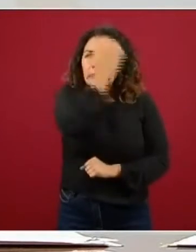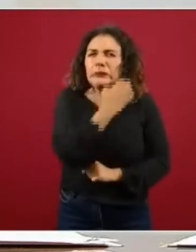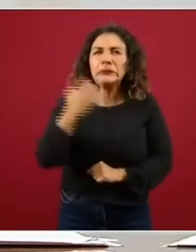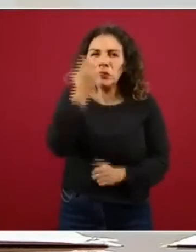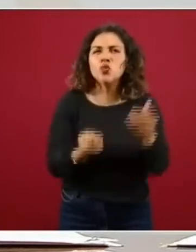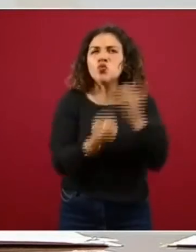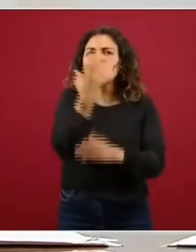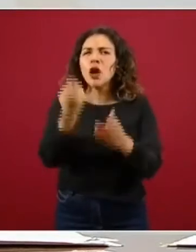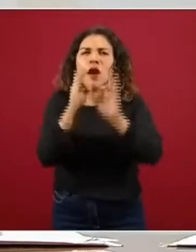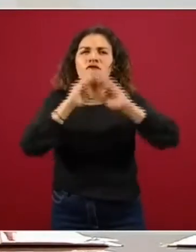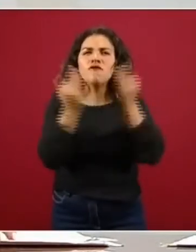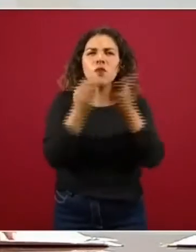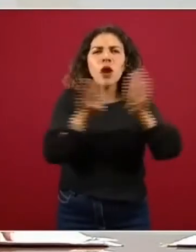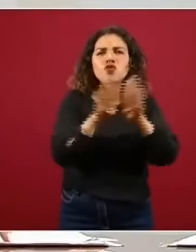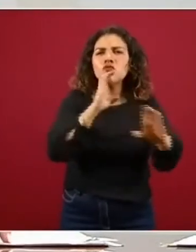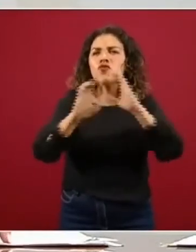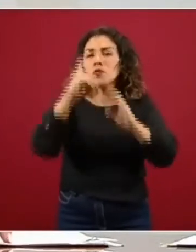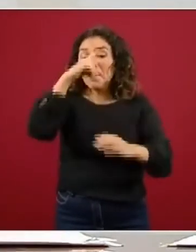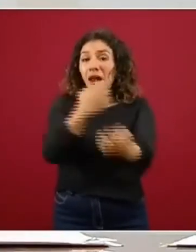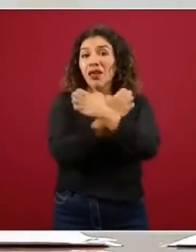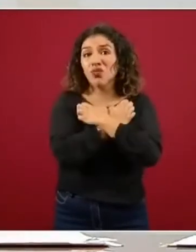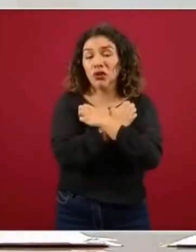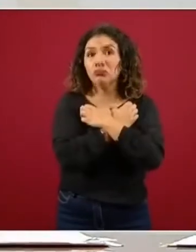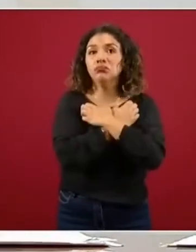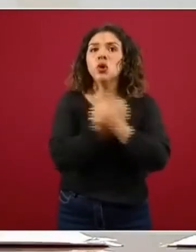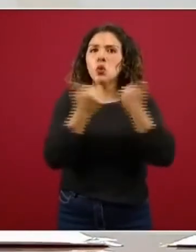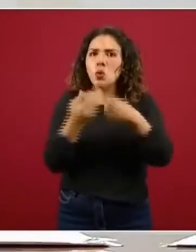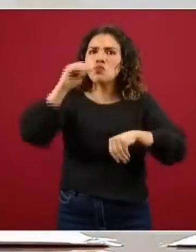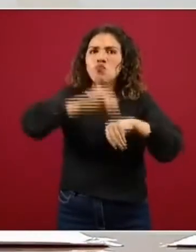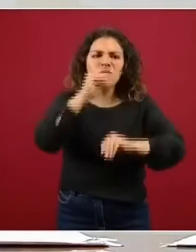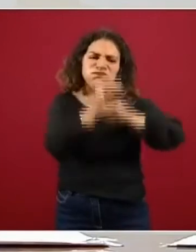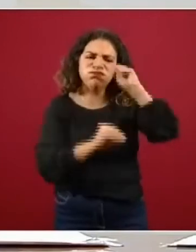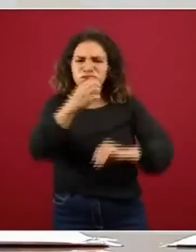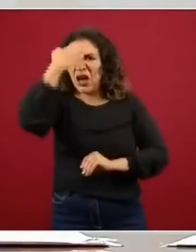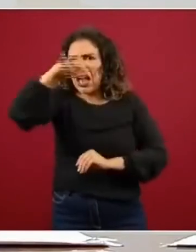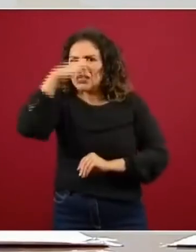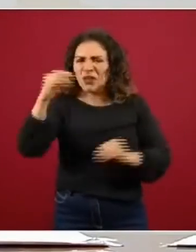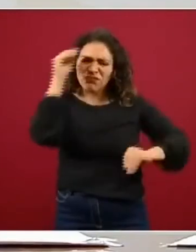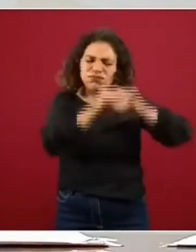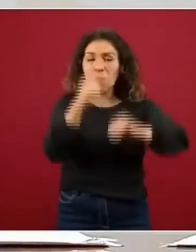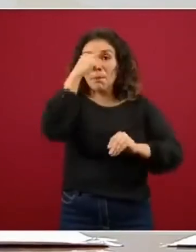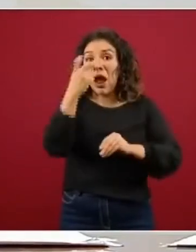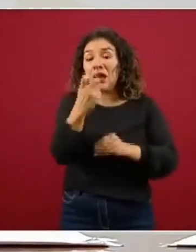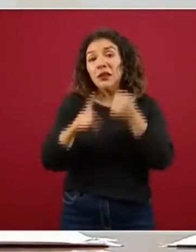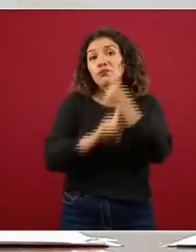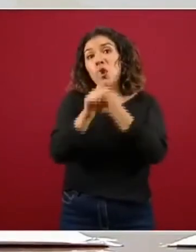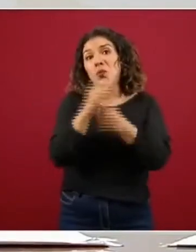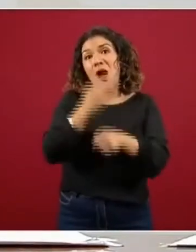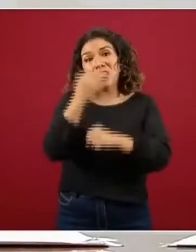nuevas posibilidades de comunicación para la educación. Dispusimos infraestructura y experiencia para enfrentar esta pandemia.